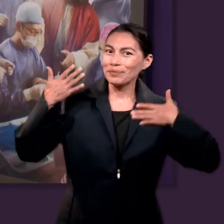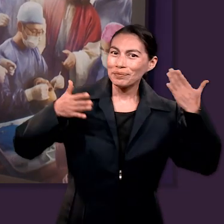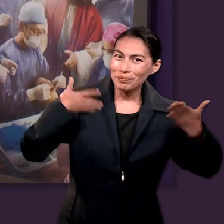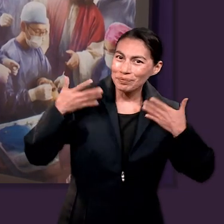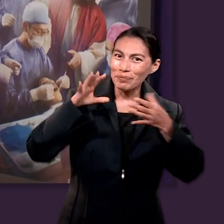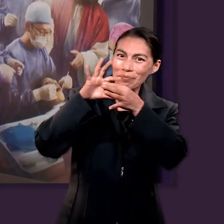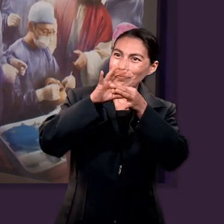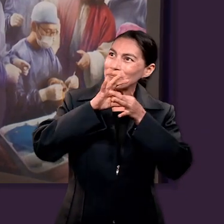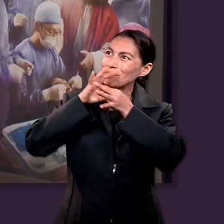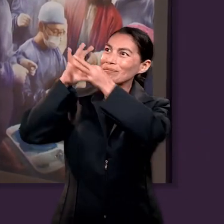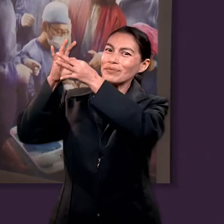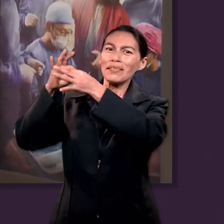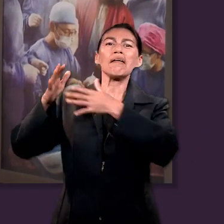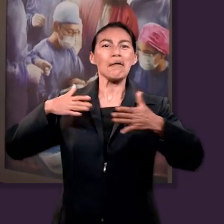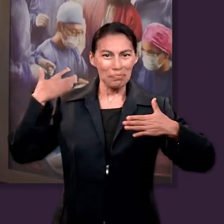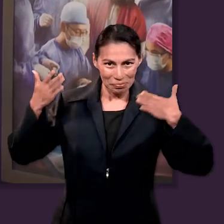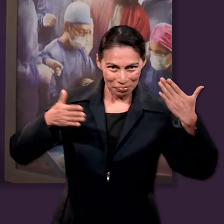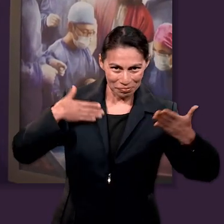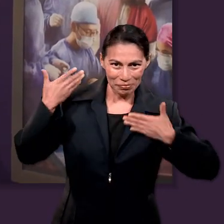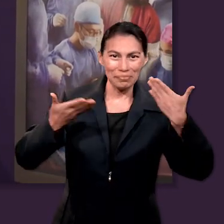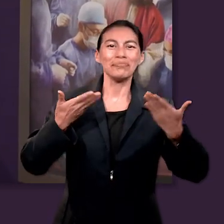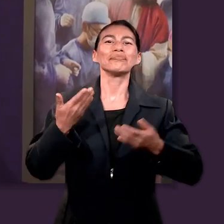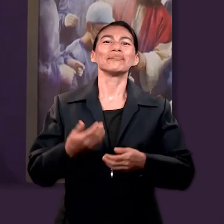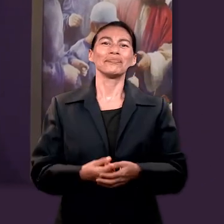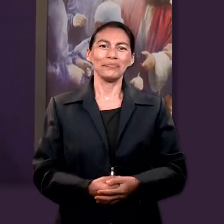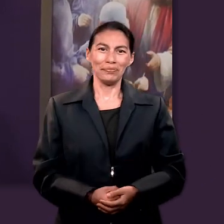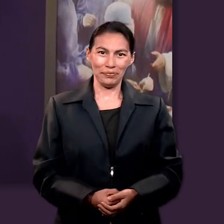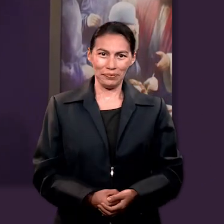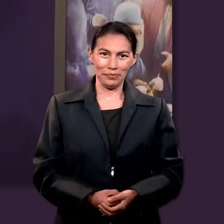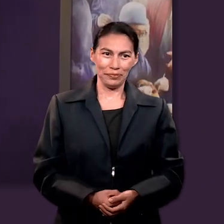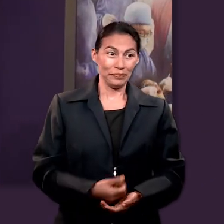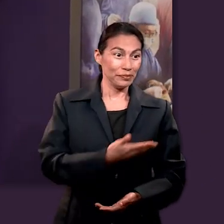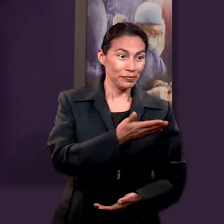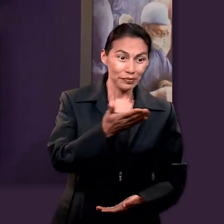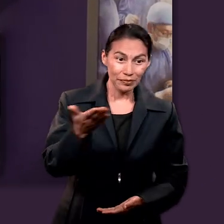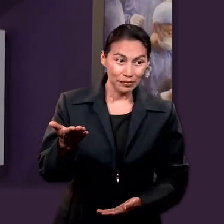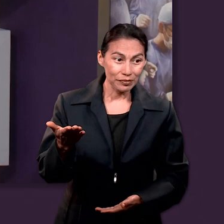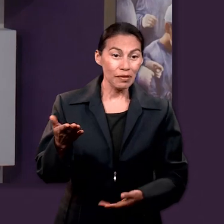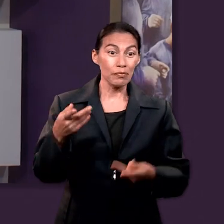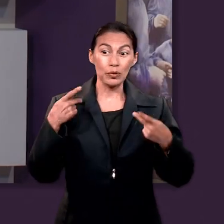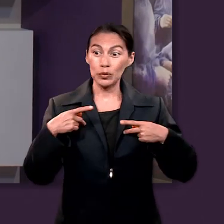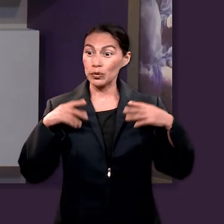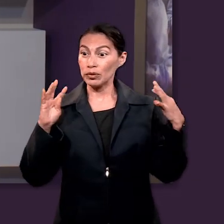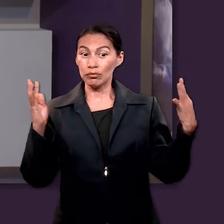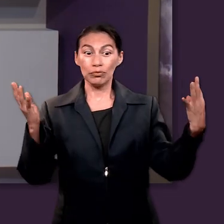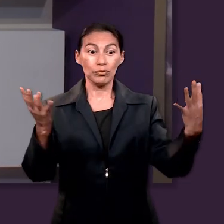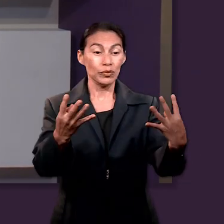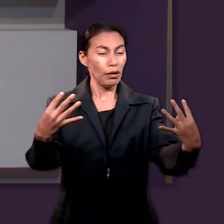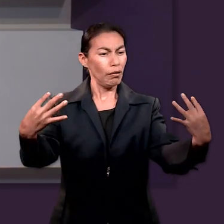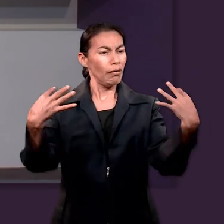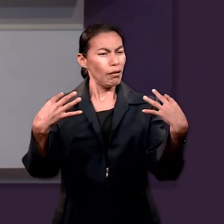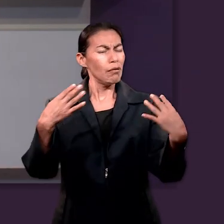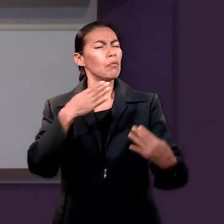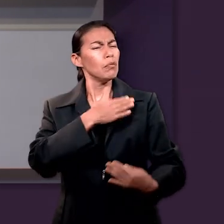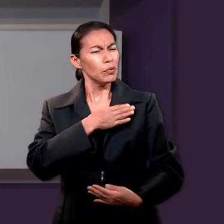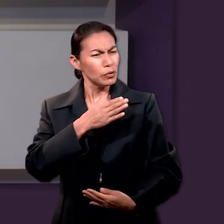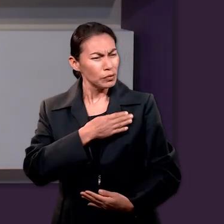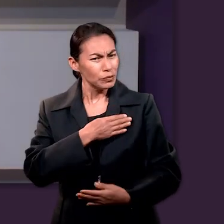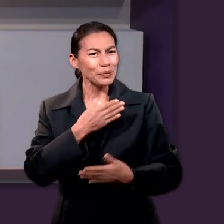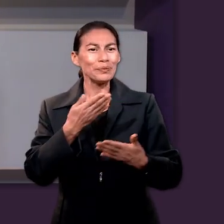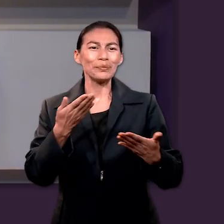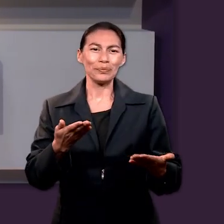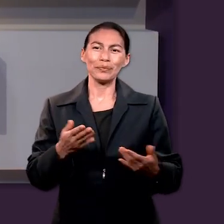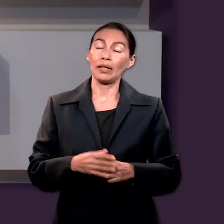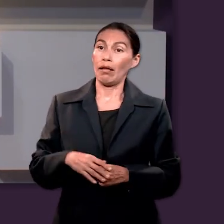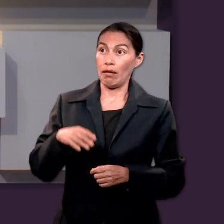Regocíjense en el Señor siempre, y otra vez les digo, regocíjense. Que la gentileza de ustedes sea conocida de todos